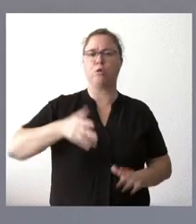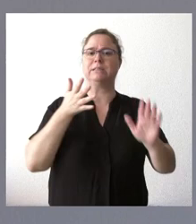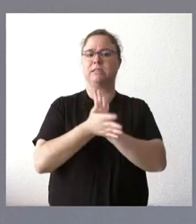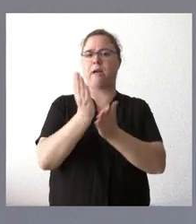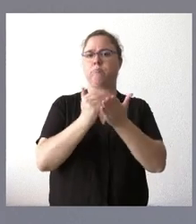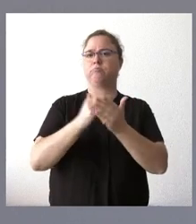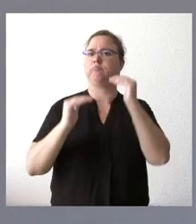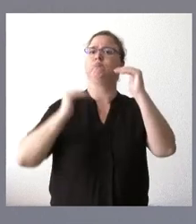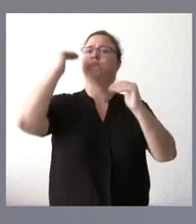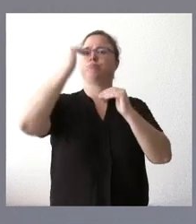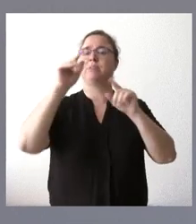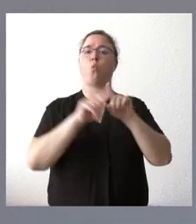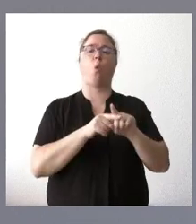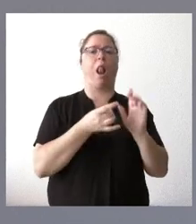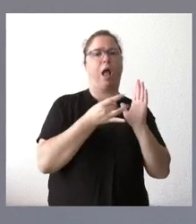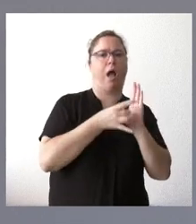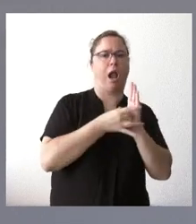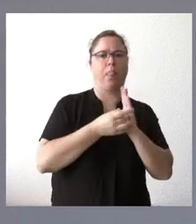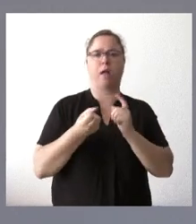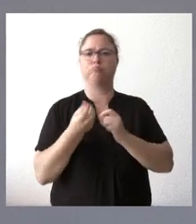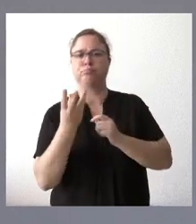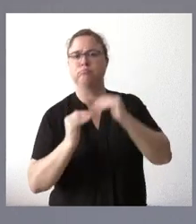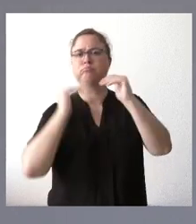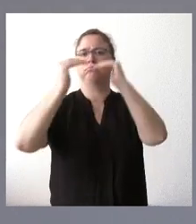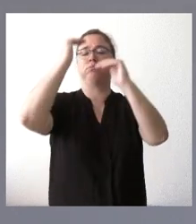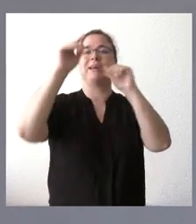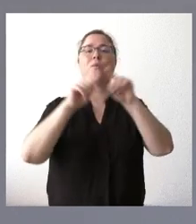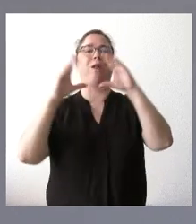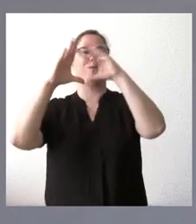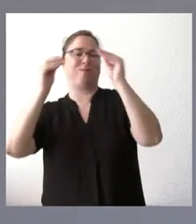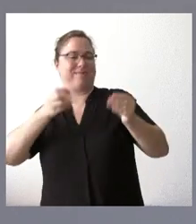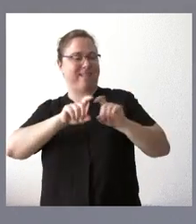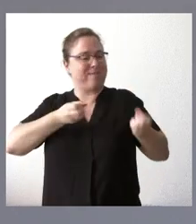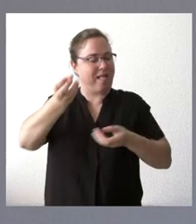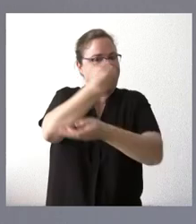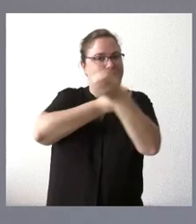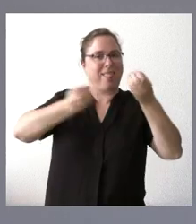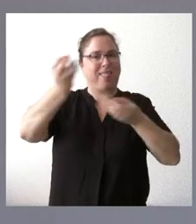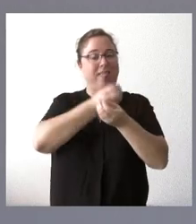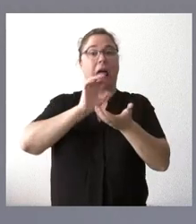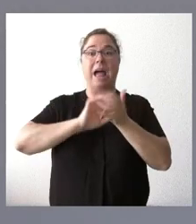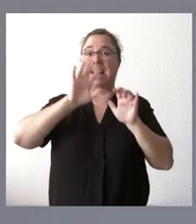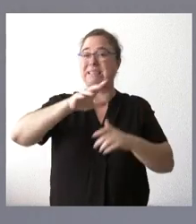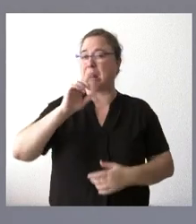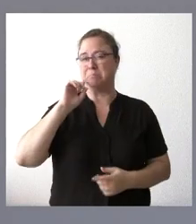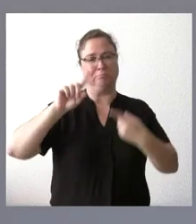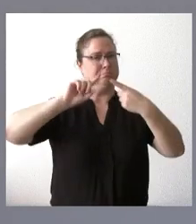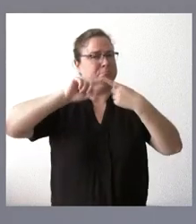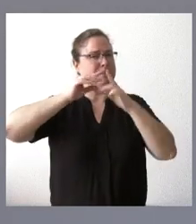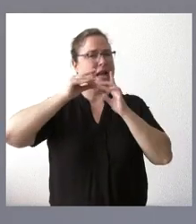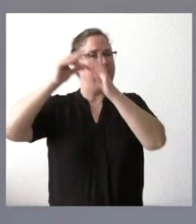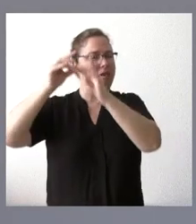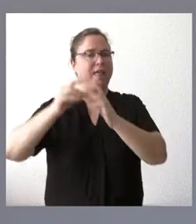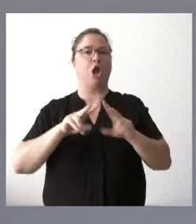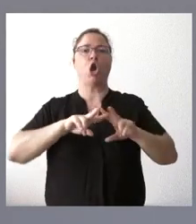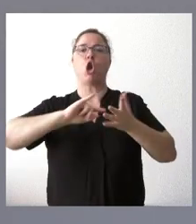autónoma, tanto en términos cuantitativos como cualitativos, en materia de transferencia del conocimiento. Castilla y León está entre los primeros lugares de España en materia de innovación y